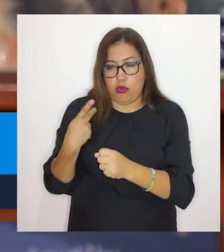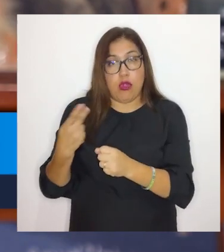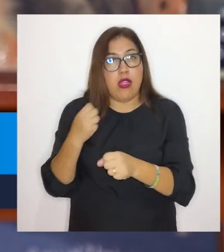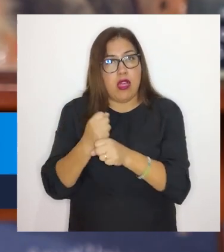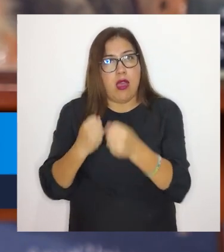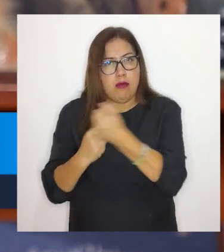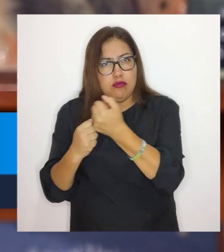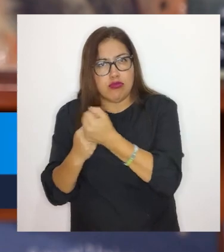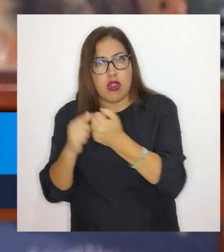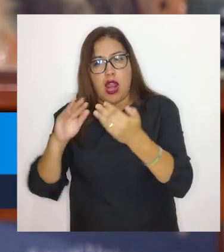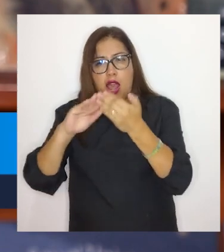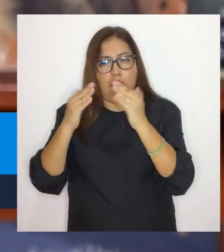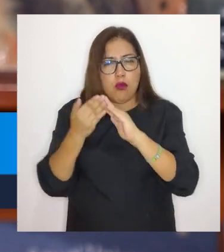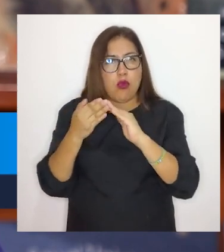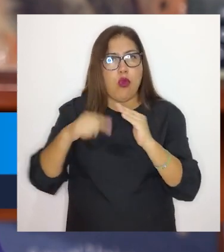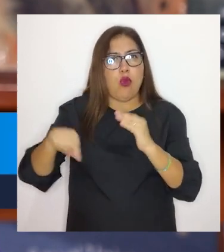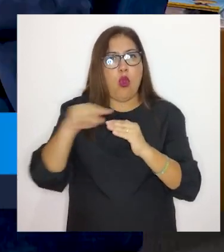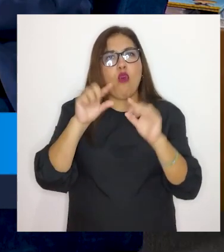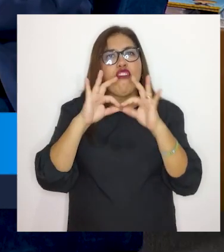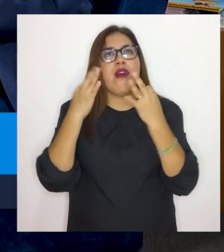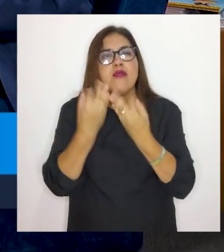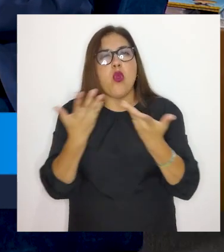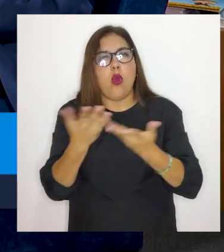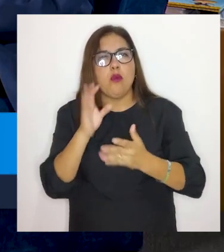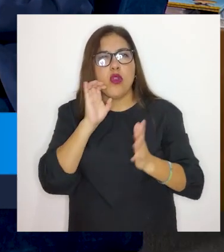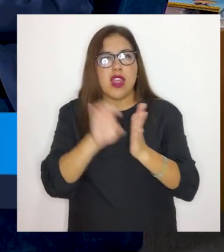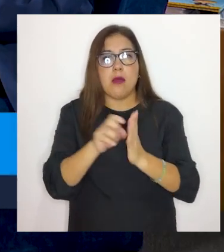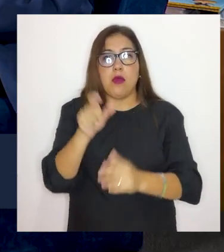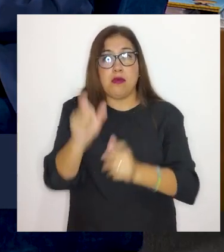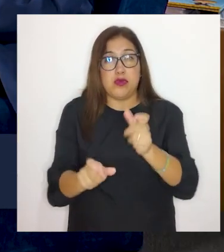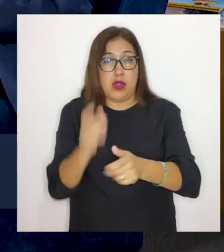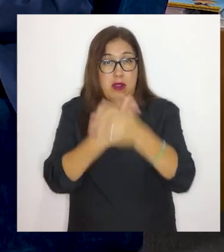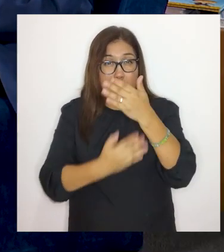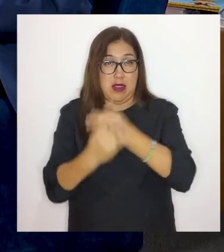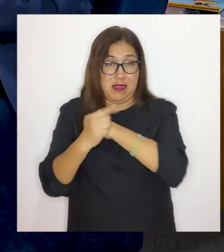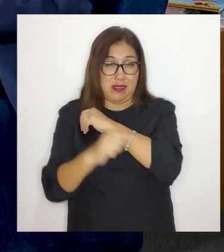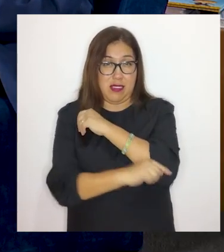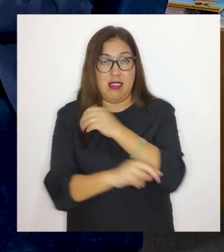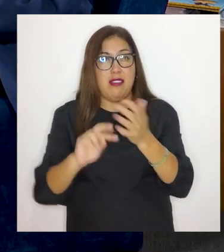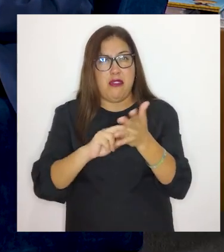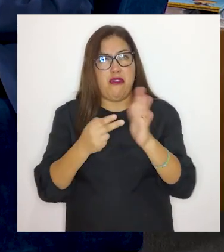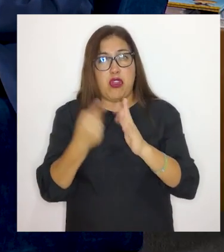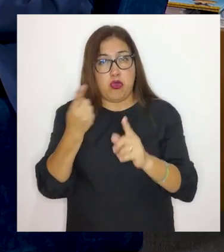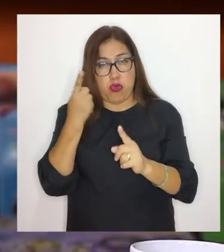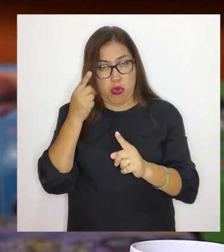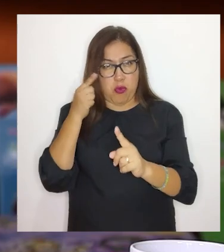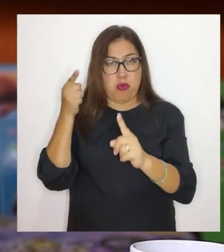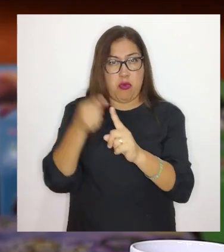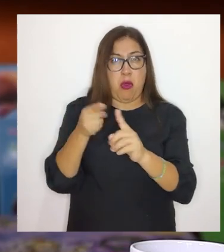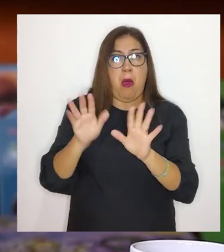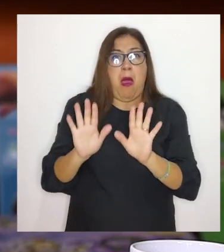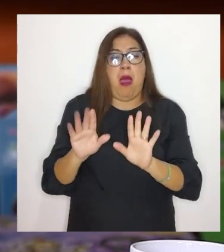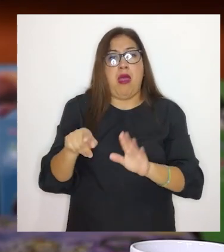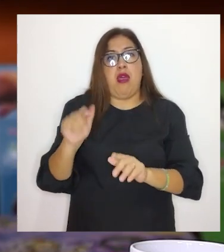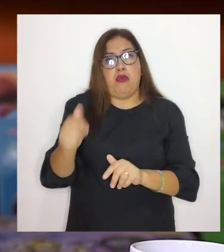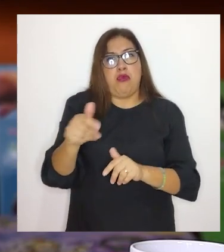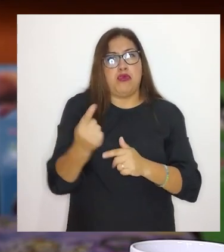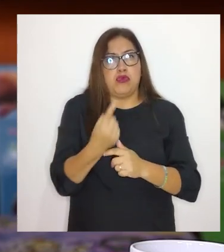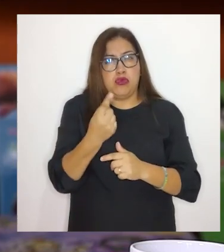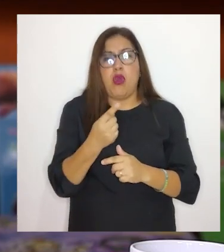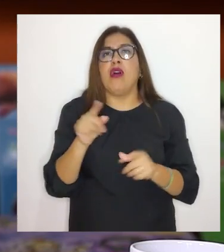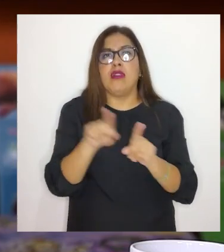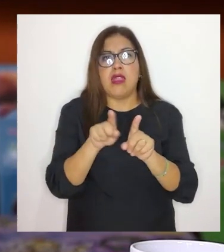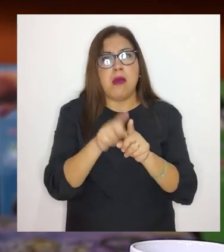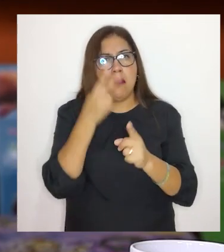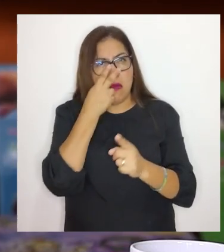con el hogar, con la comunidad. La condición de discapacidad severa no es una condición exclusivamente intrínseca a la persona,